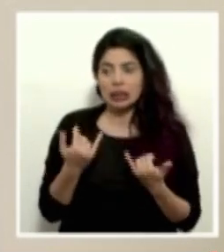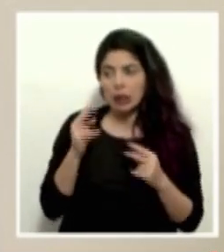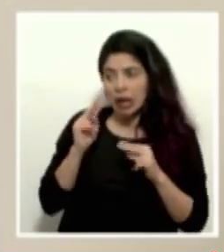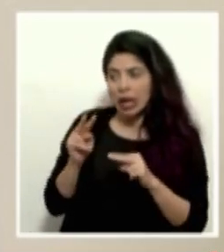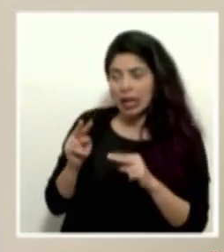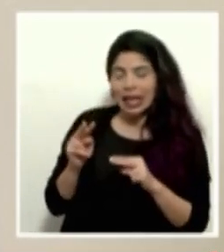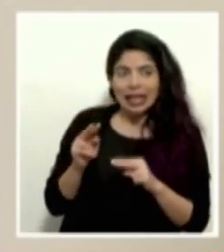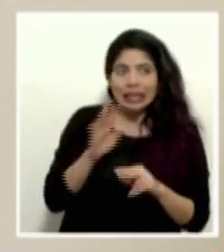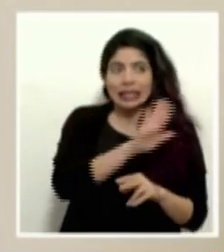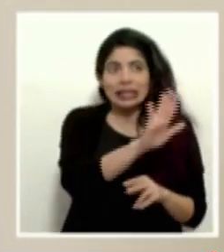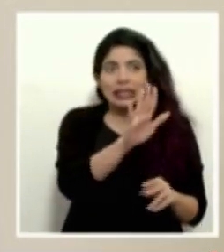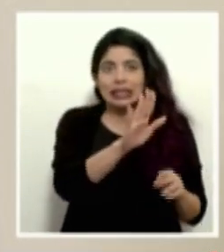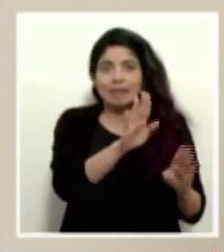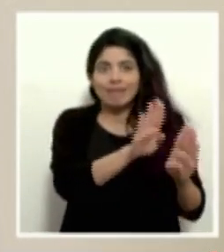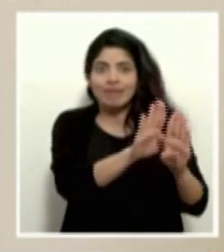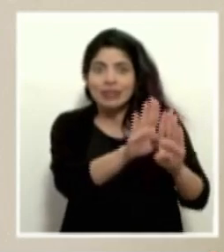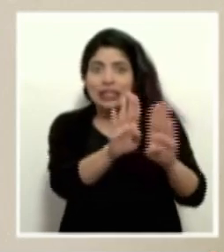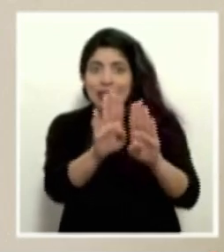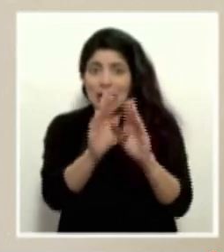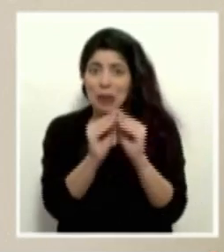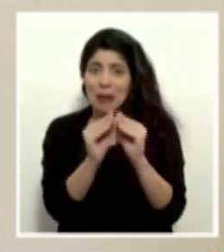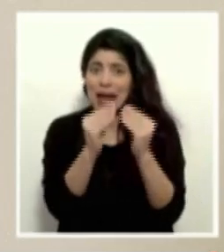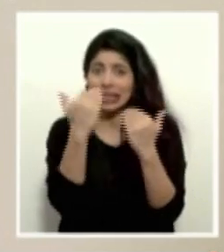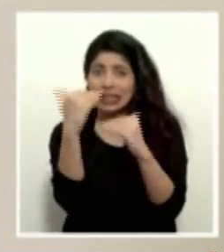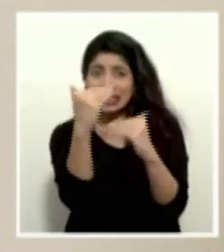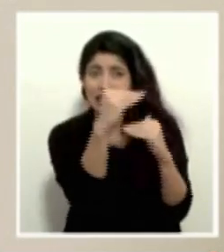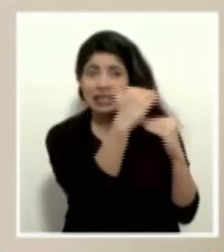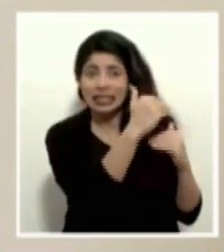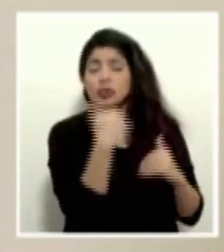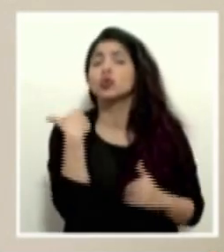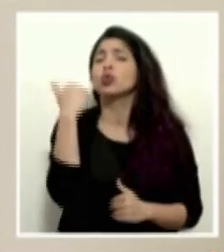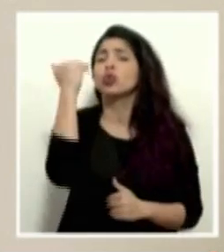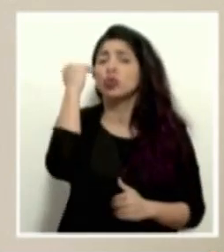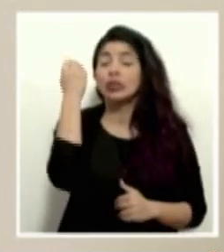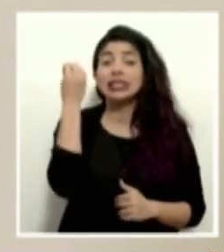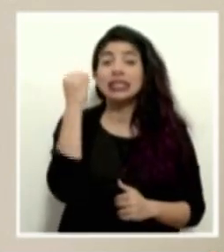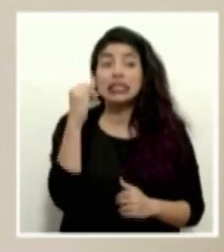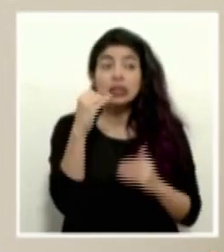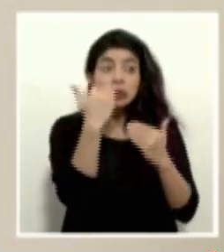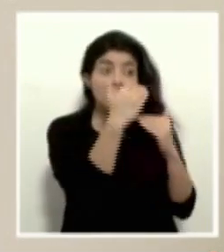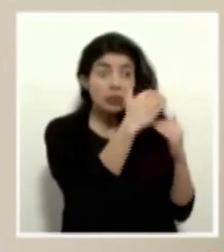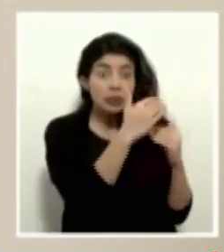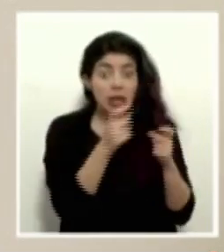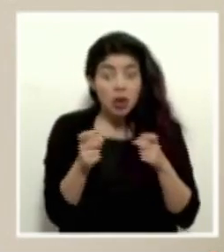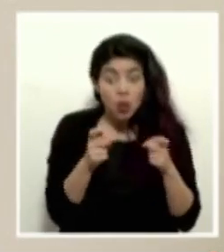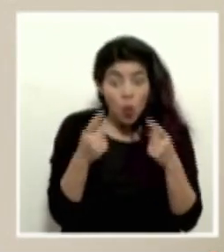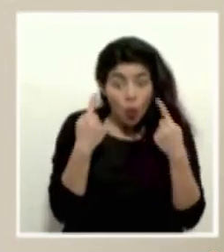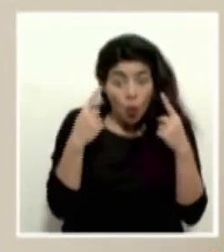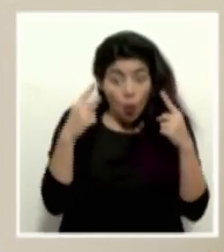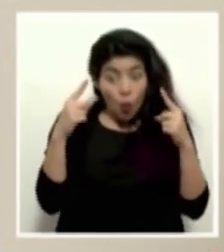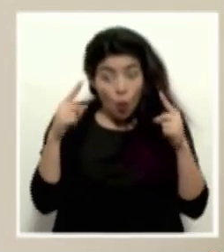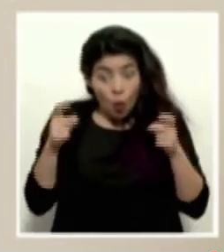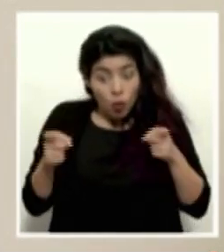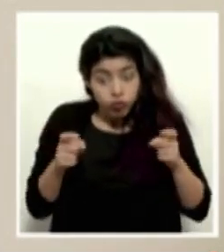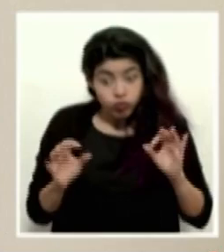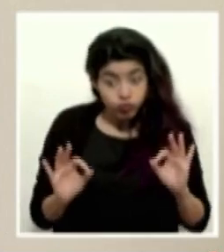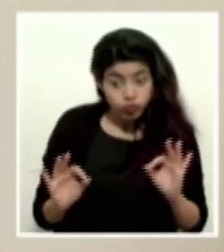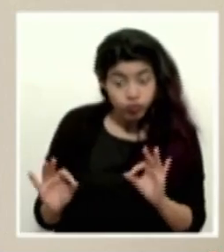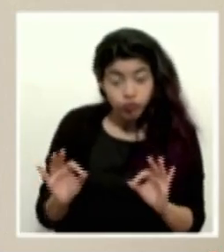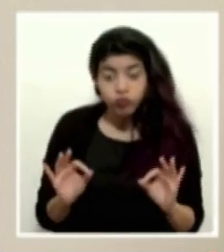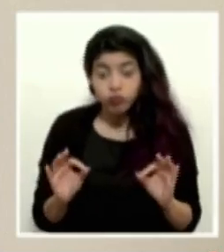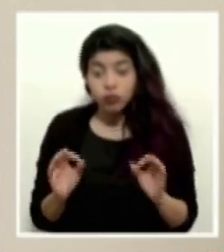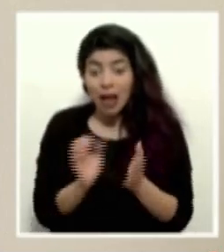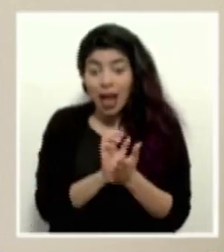un cierre un poco más restrictivo, que sabemos que si logramos ya compensar, recuperar trazabilidad, y que no haya este